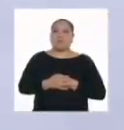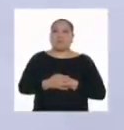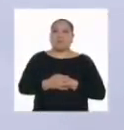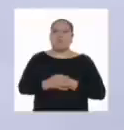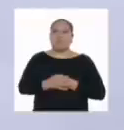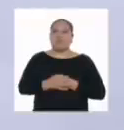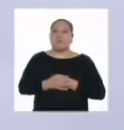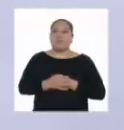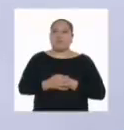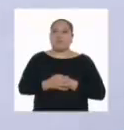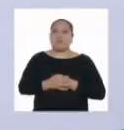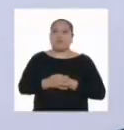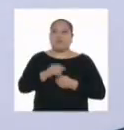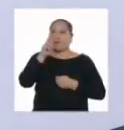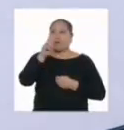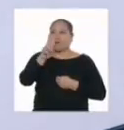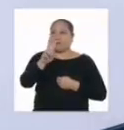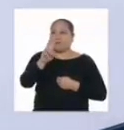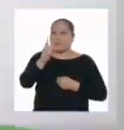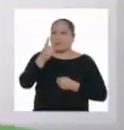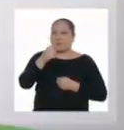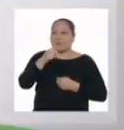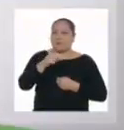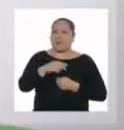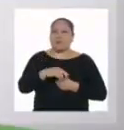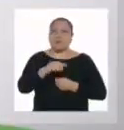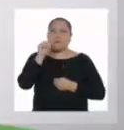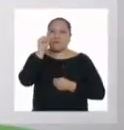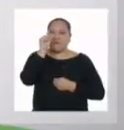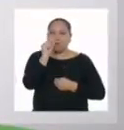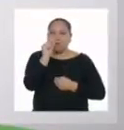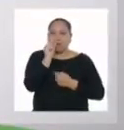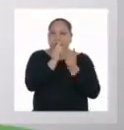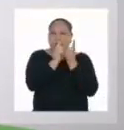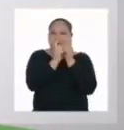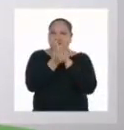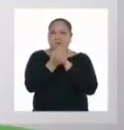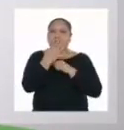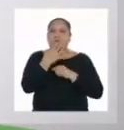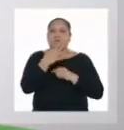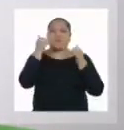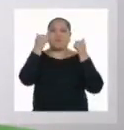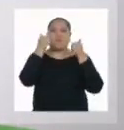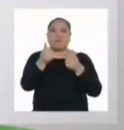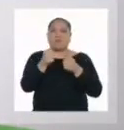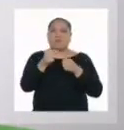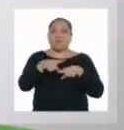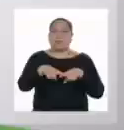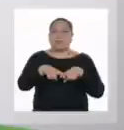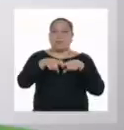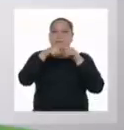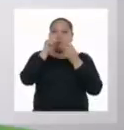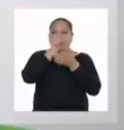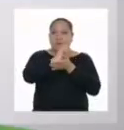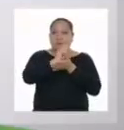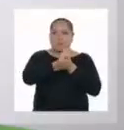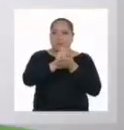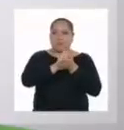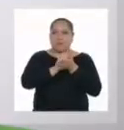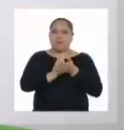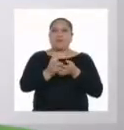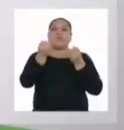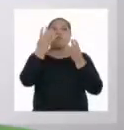Profesora, con la segunda gota empezó a cambiar de color. Bien, entonces haz una pausa y apunta